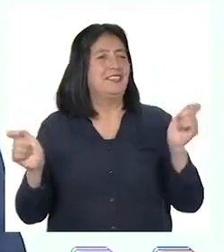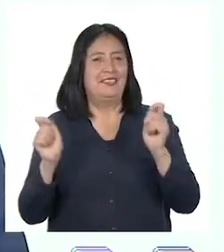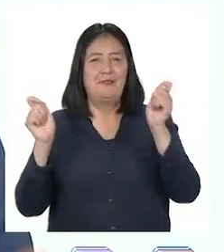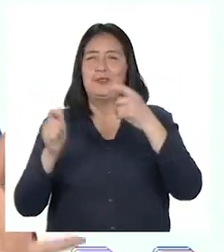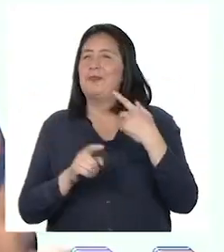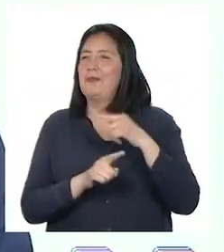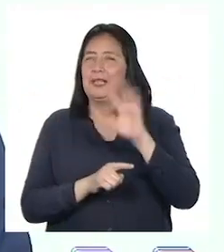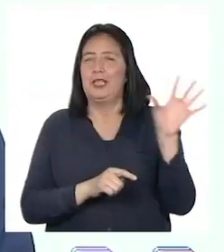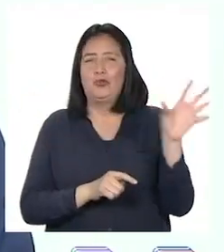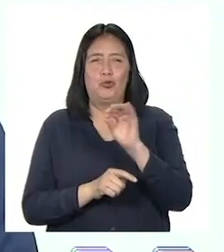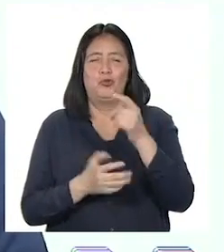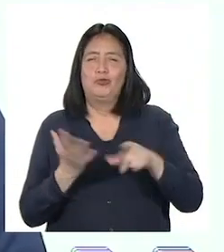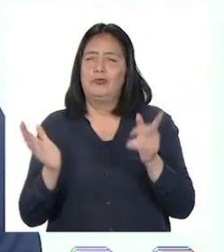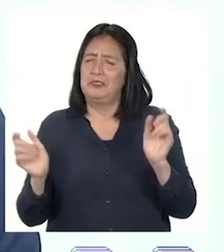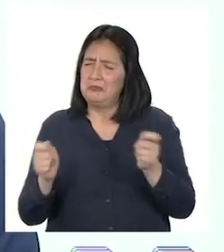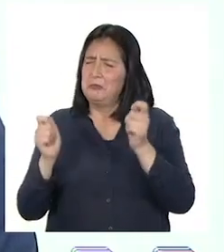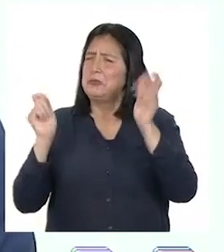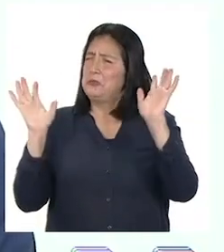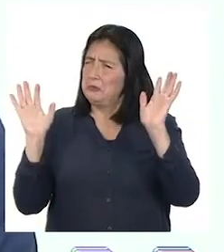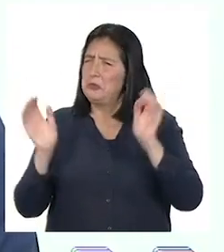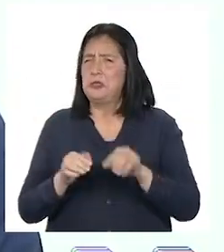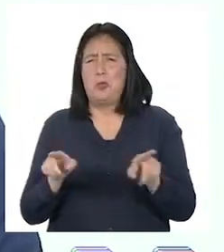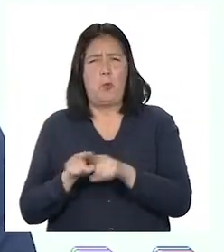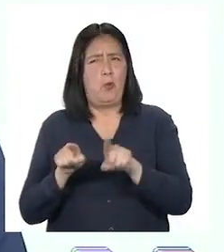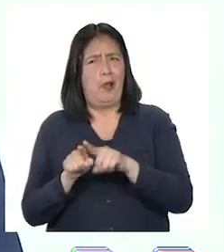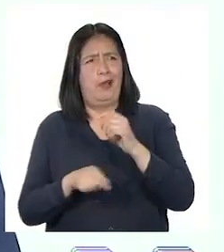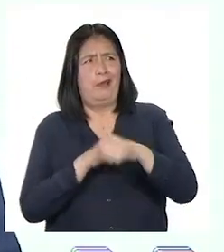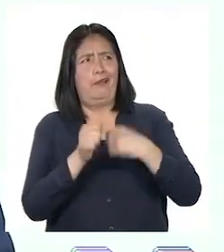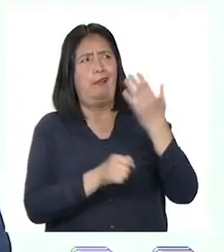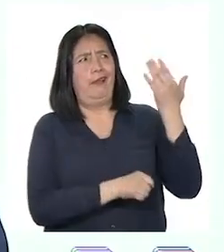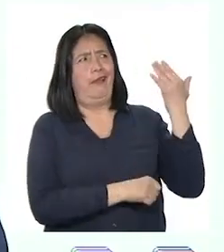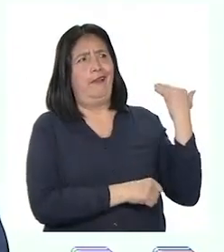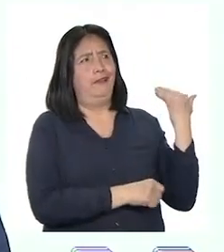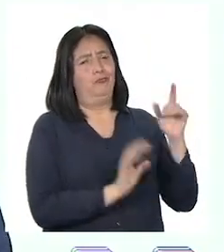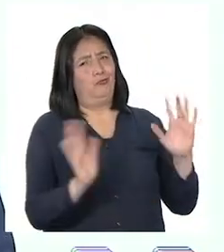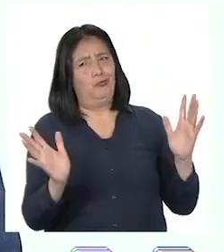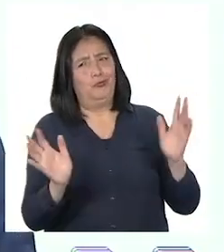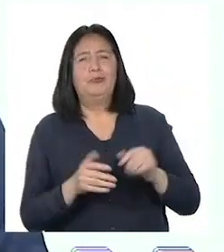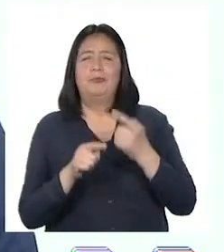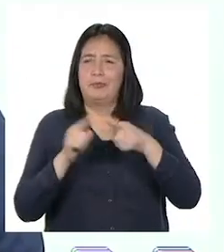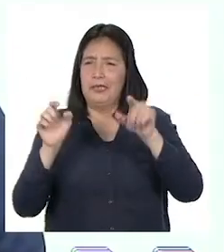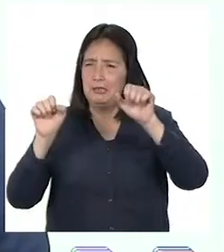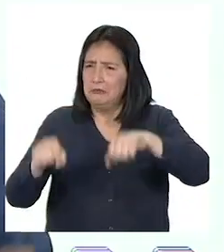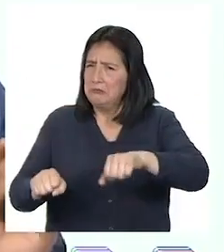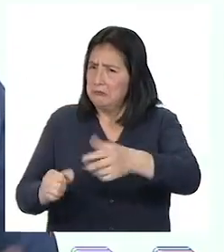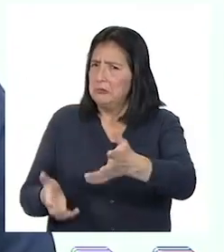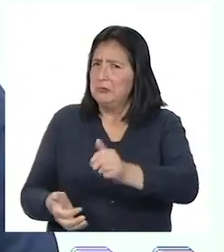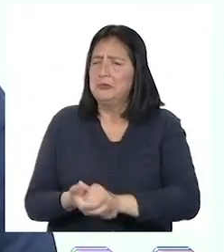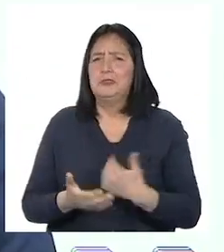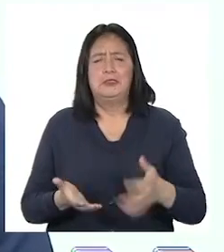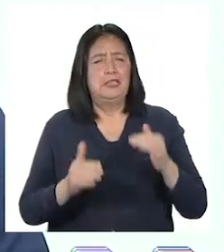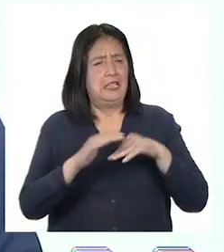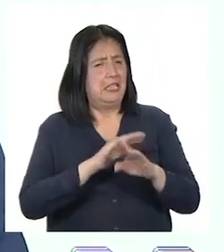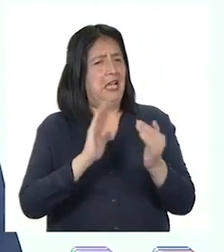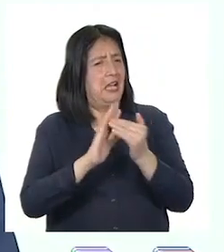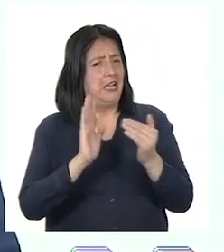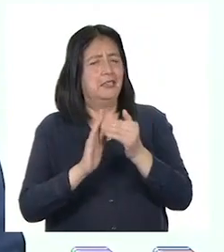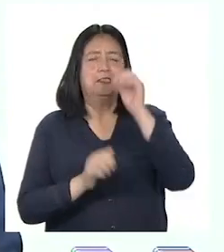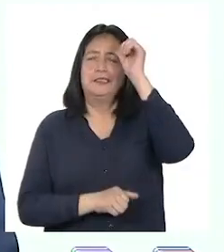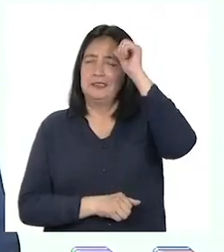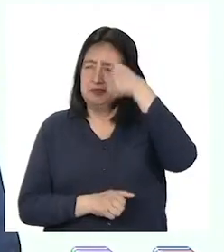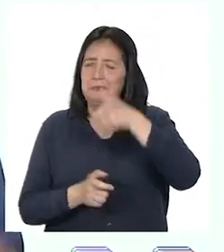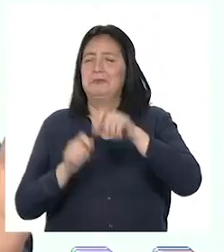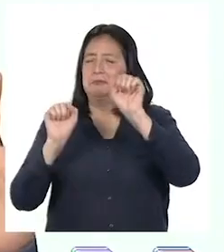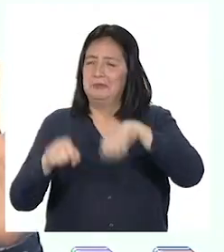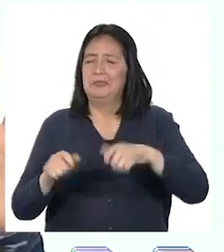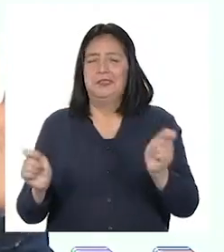todos? Las celebraciones no podrán ser iguales a las que tuvimos en años anteriores. Sin embargo, desde casa recordaremos